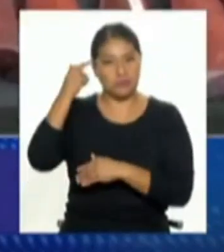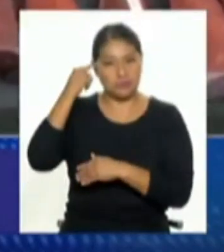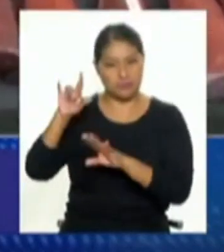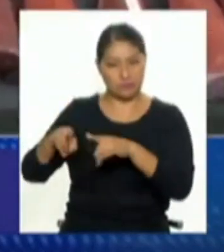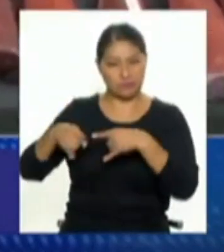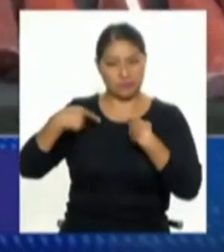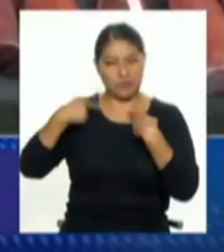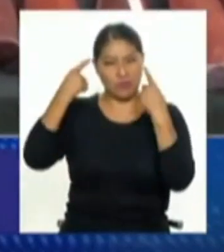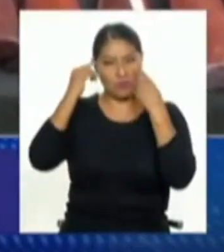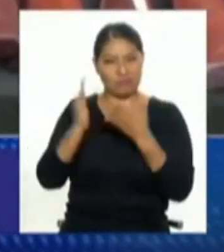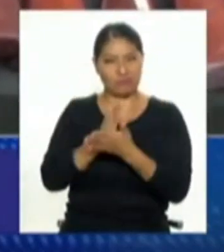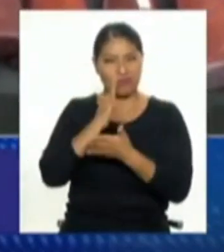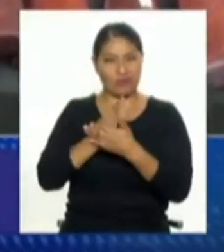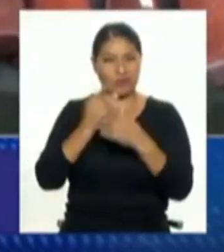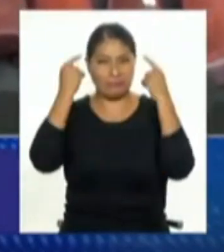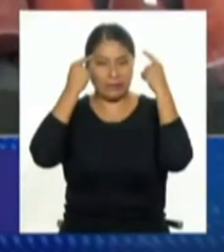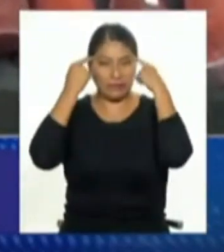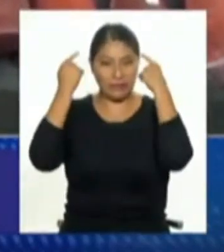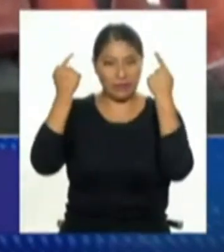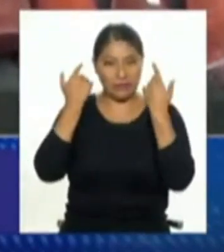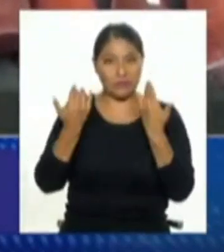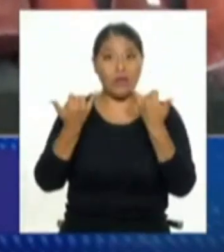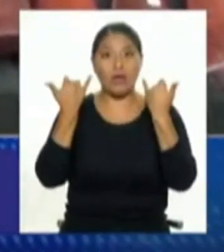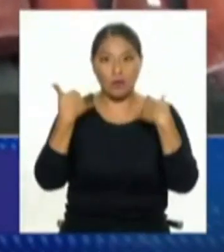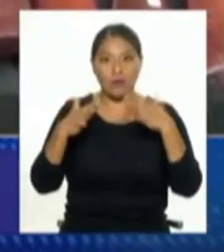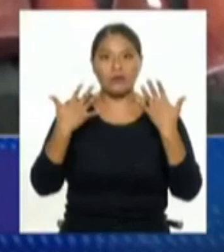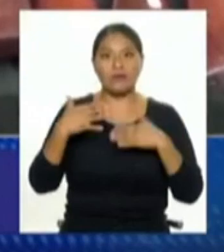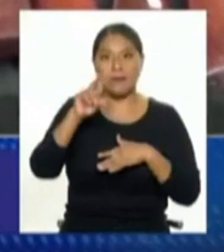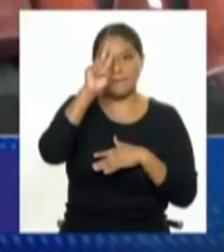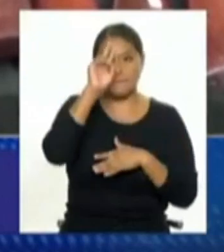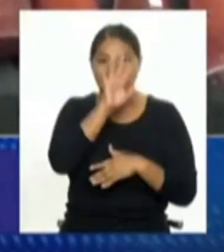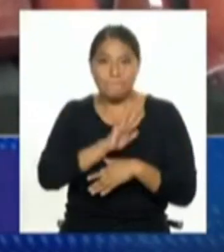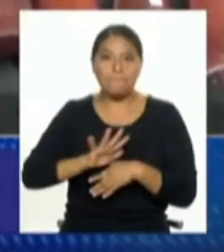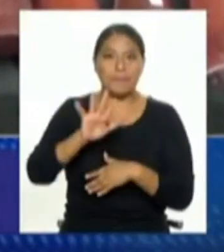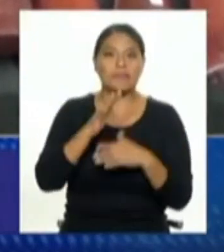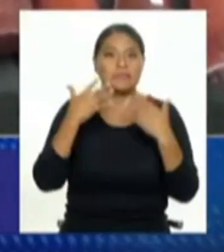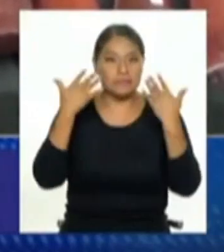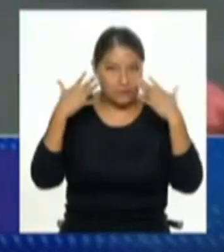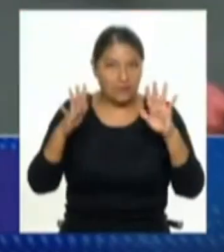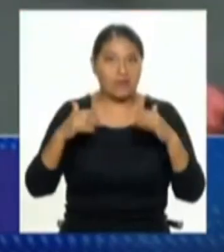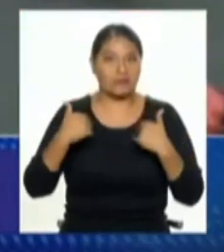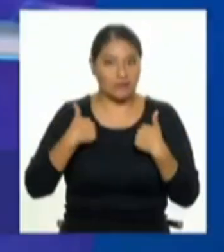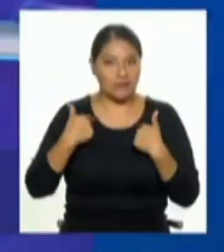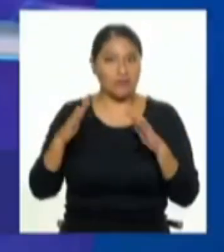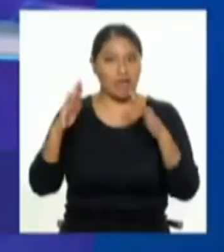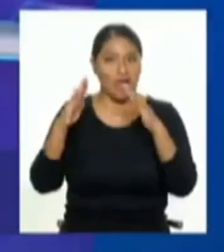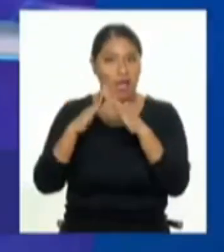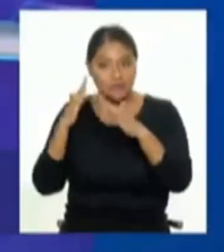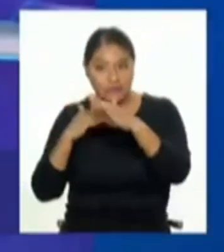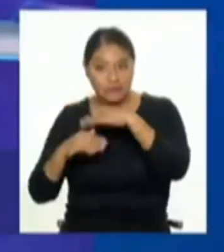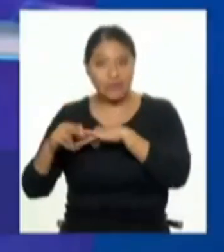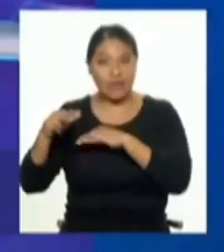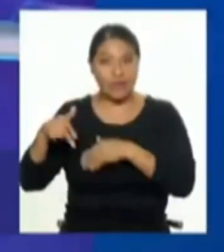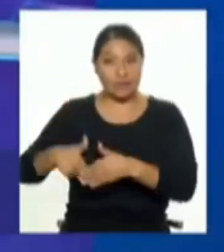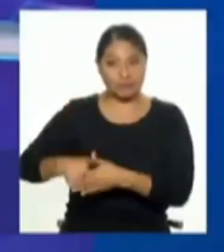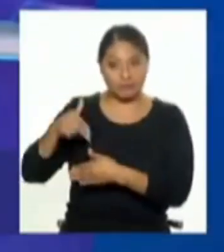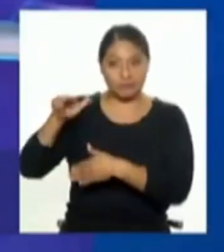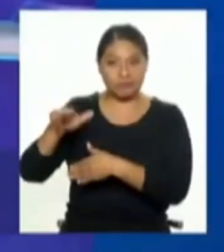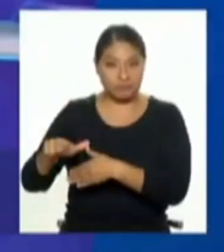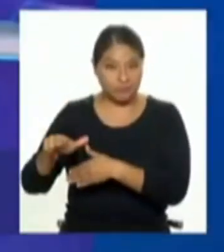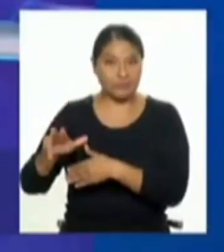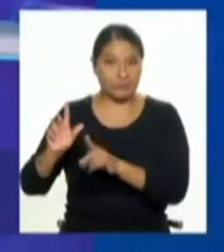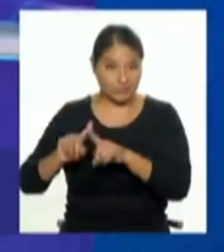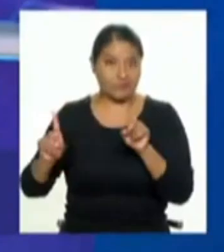porque tenemos ahorita un problema de salud mental pública es riesgoso tener un arma en la casa que es lo mismo pero